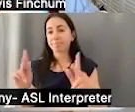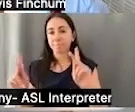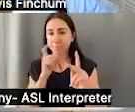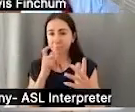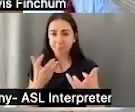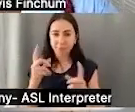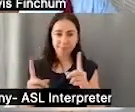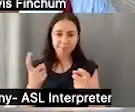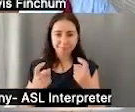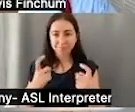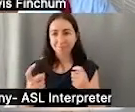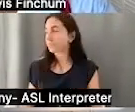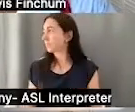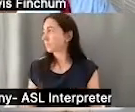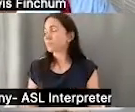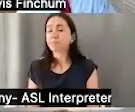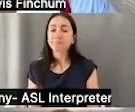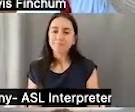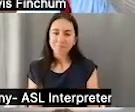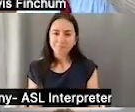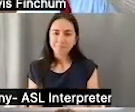voy a terminar y abrir el espacio para preguntas.